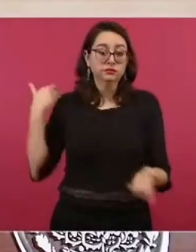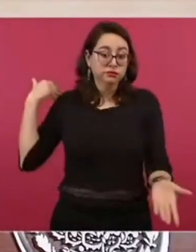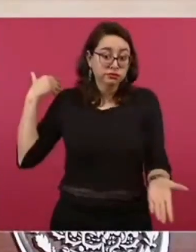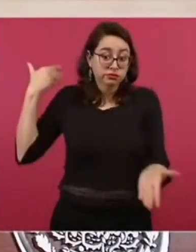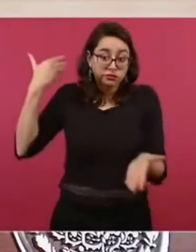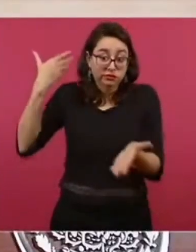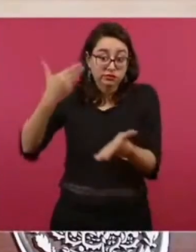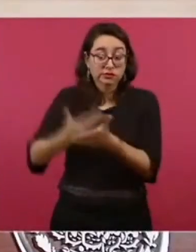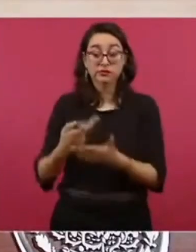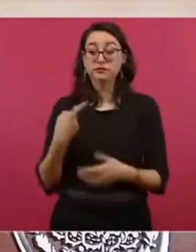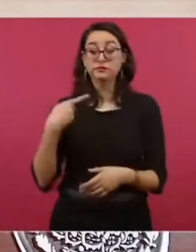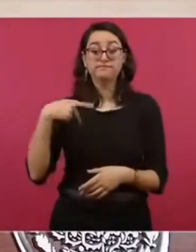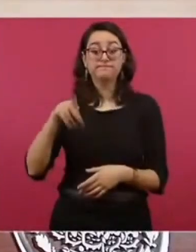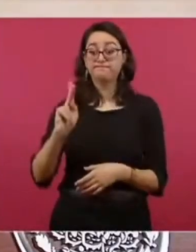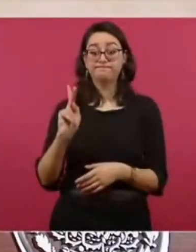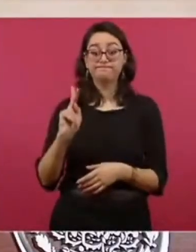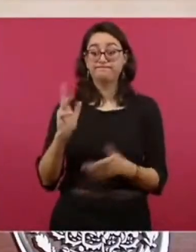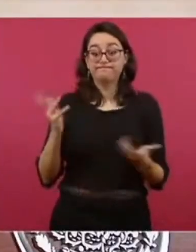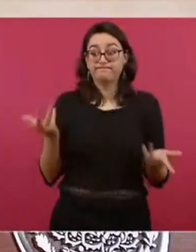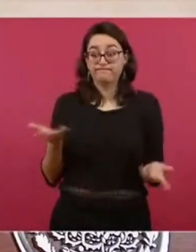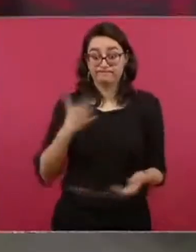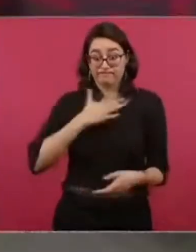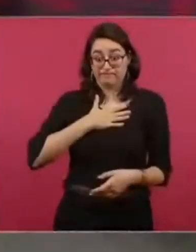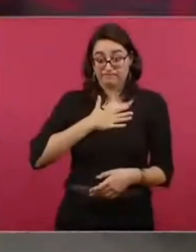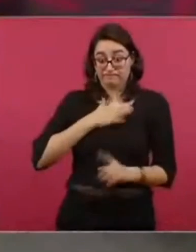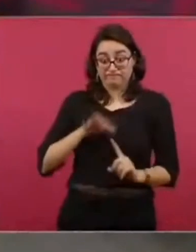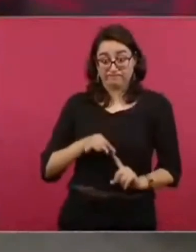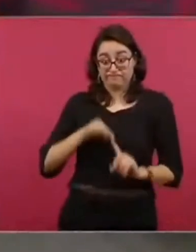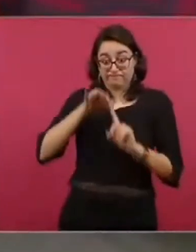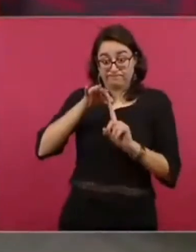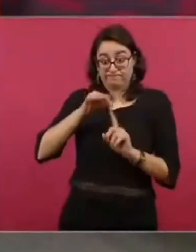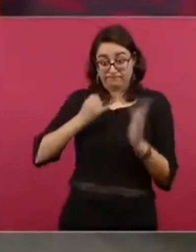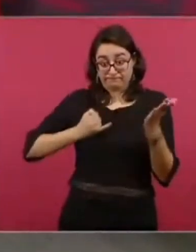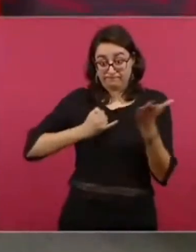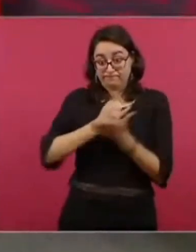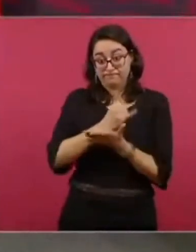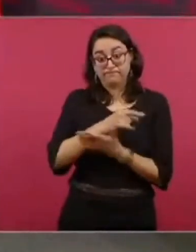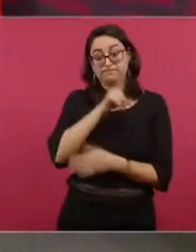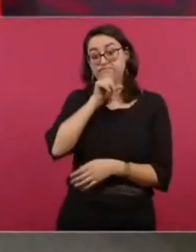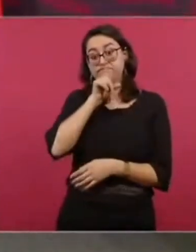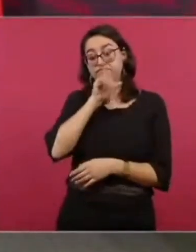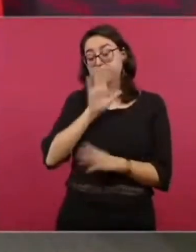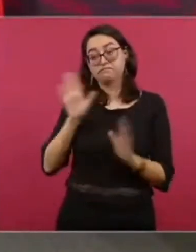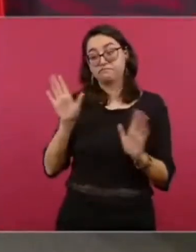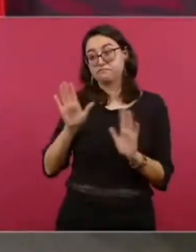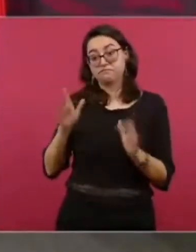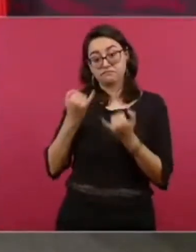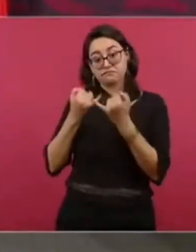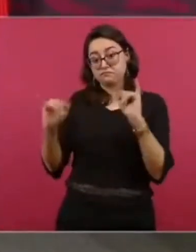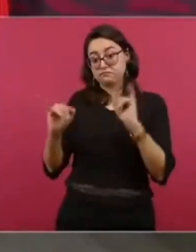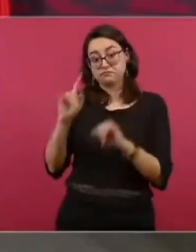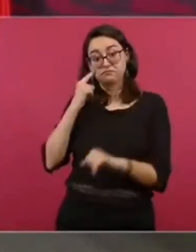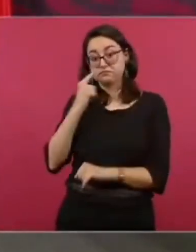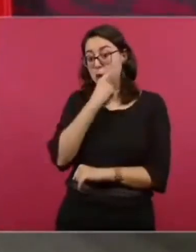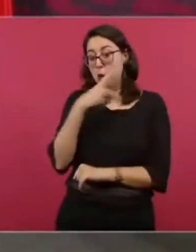eso lo tienen que lograr, esa transformación, los universitarios,